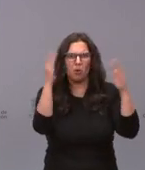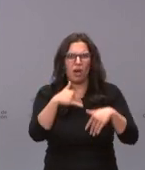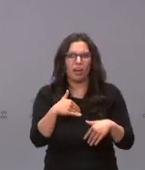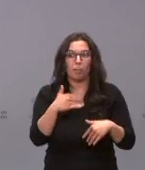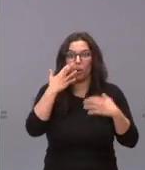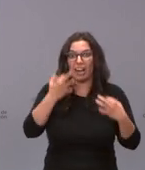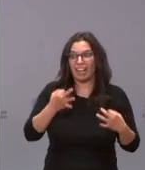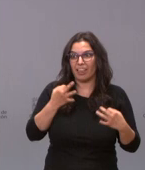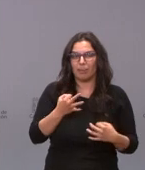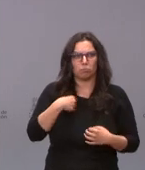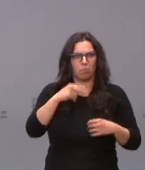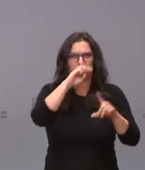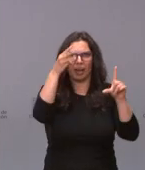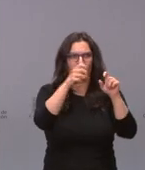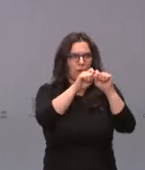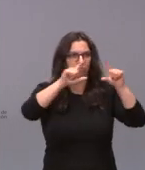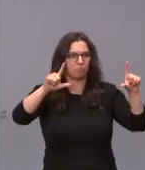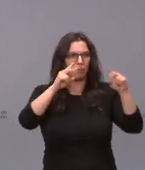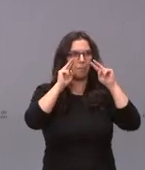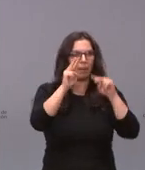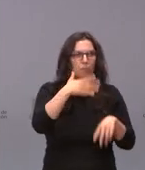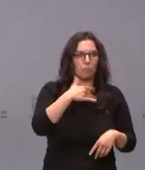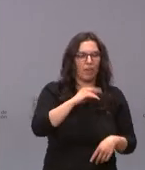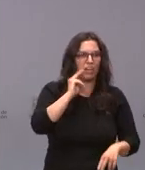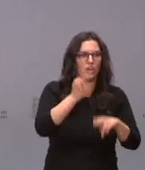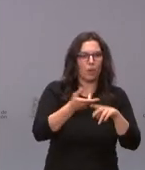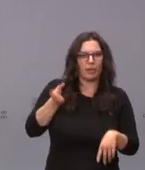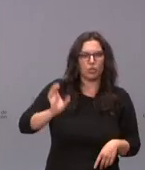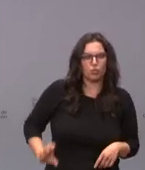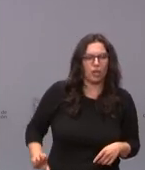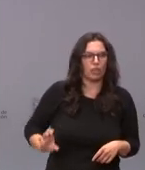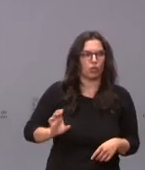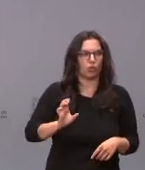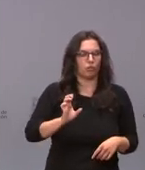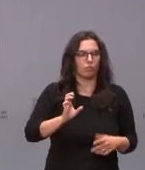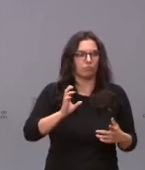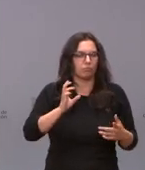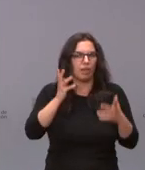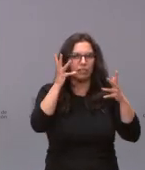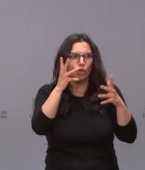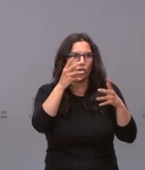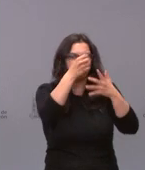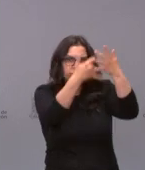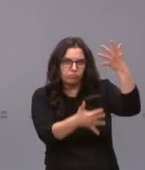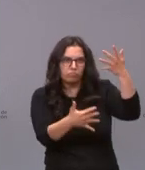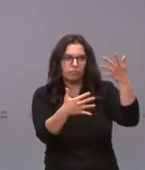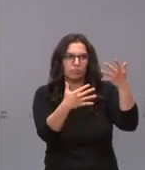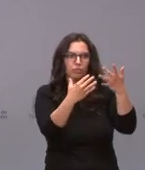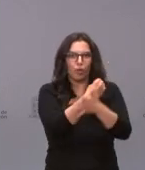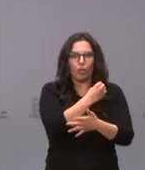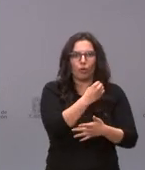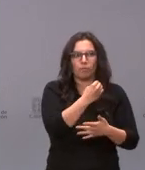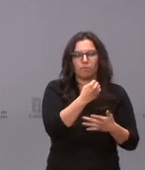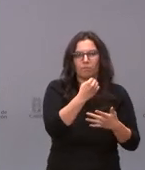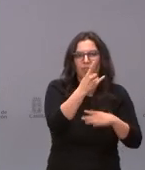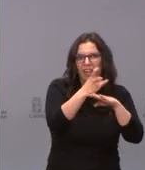datos extraíbles sueldo salario nombre dos apellidos todos los asesores hombre se puede decir pero